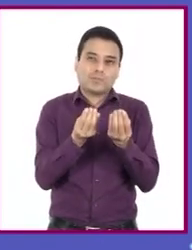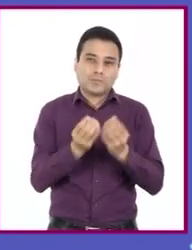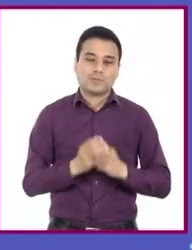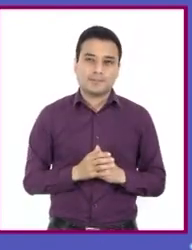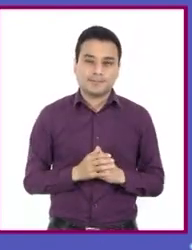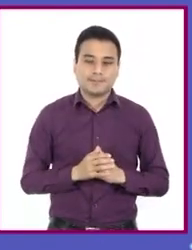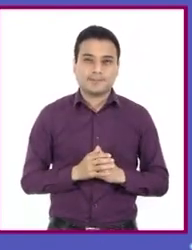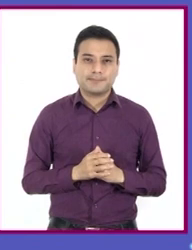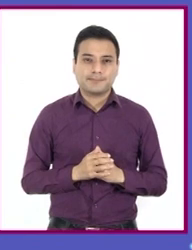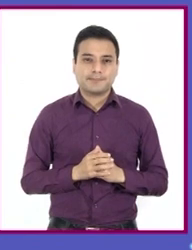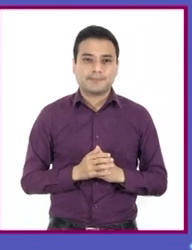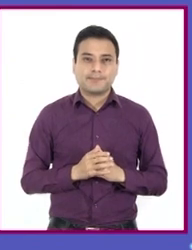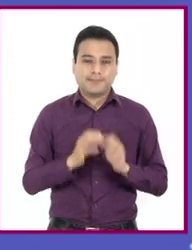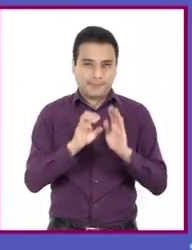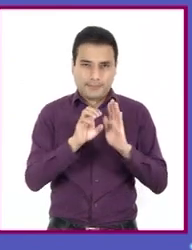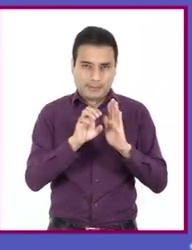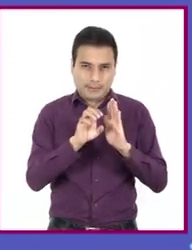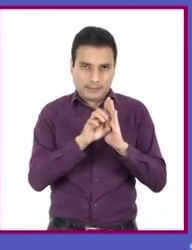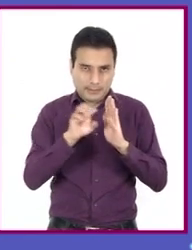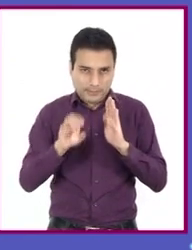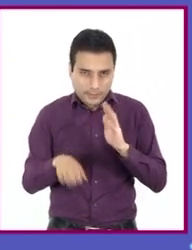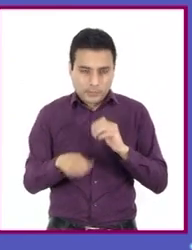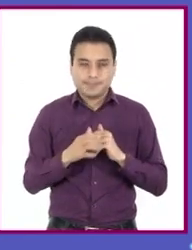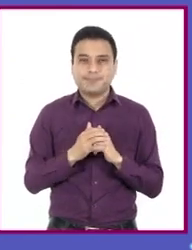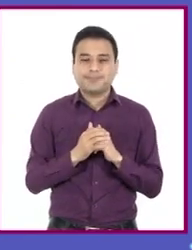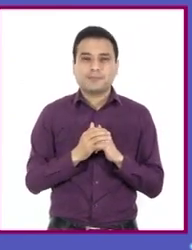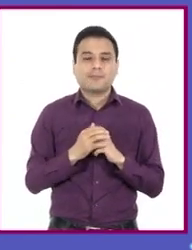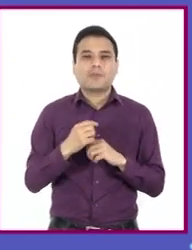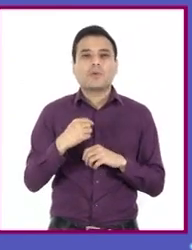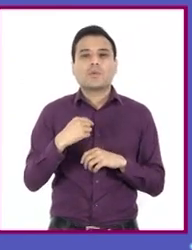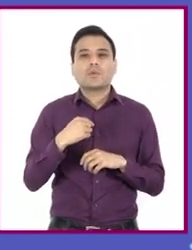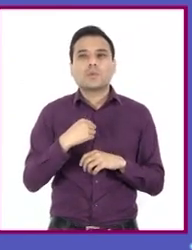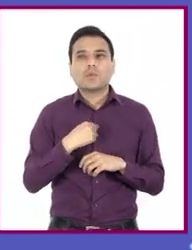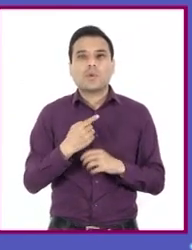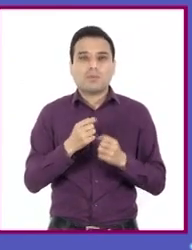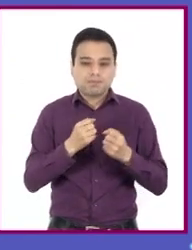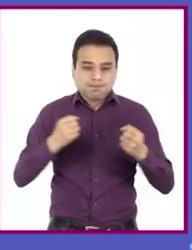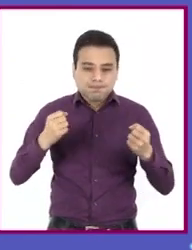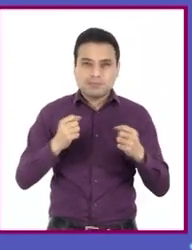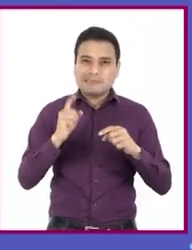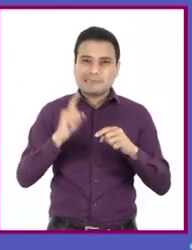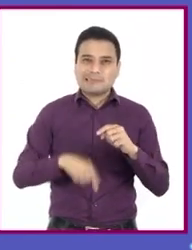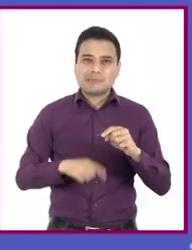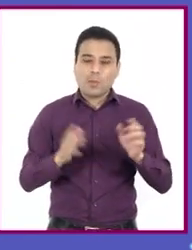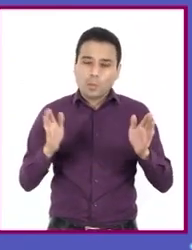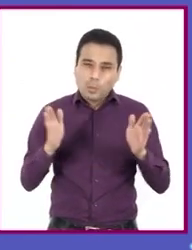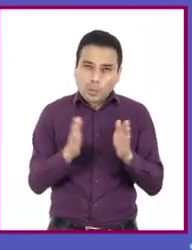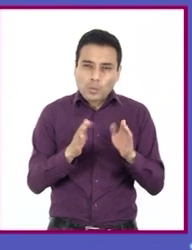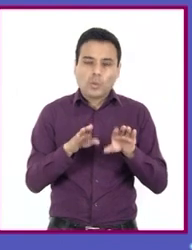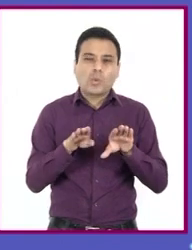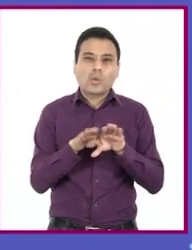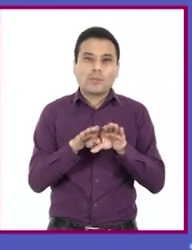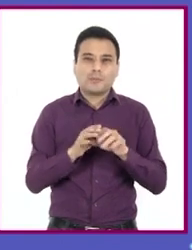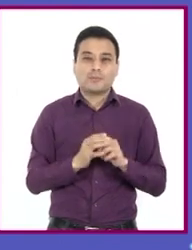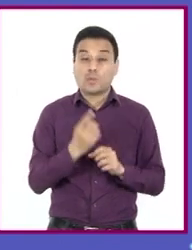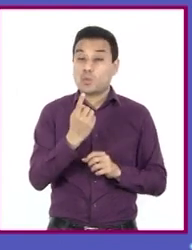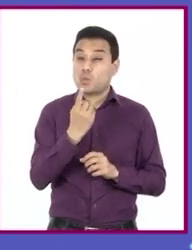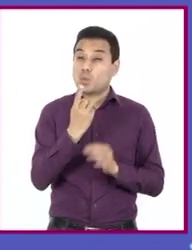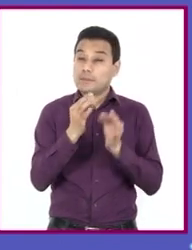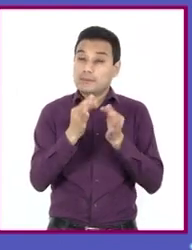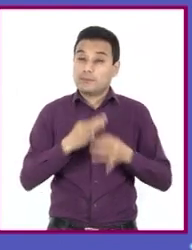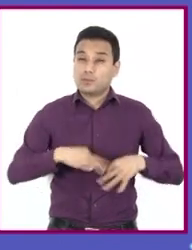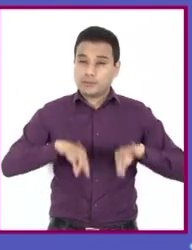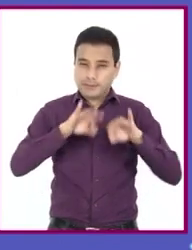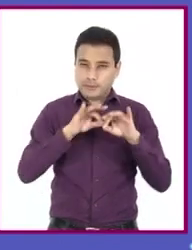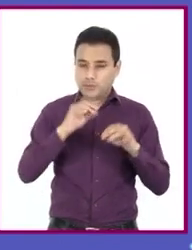¿Qué es lo que yo tendría que hacer para evitar tener sobrepeso? Yo les diría, una de las primeras cosas que les